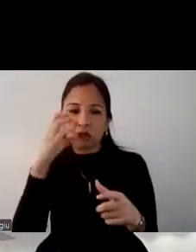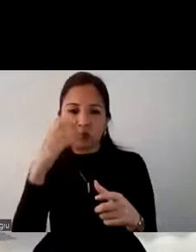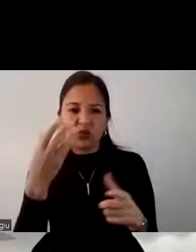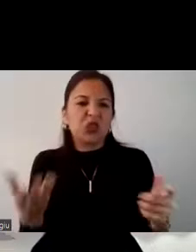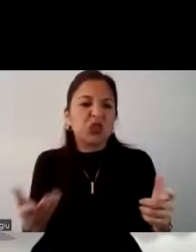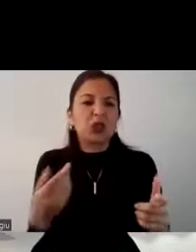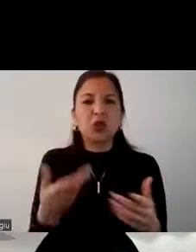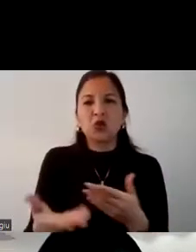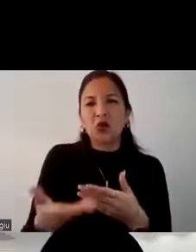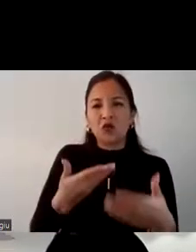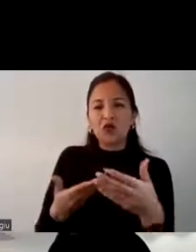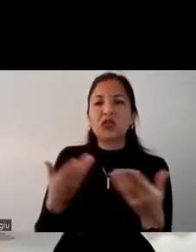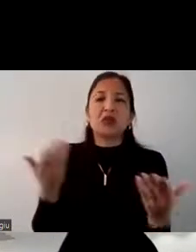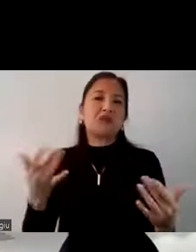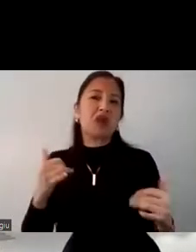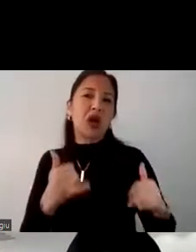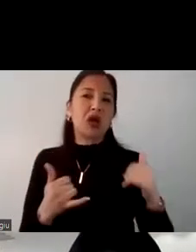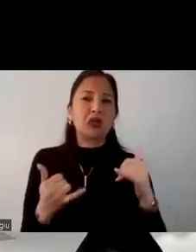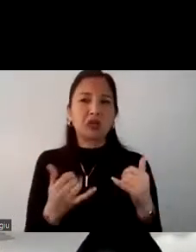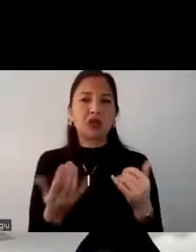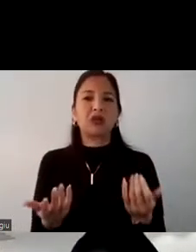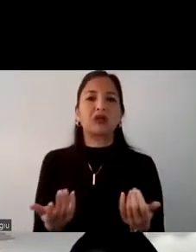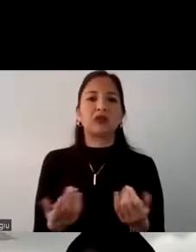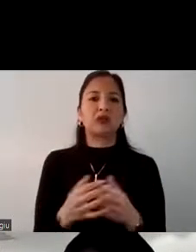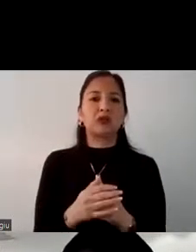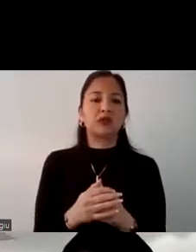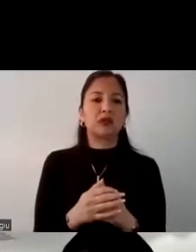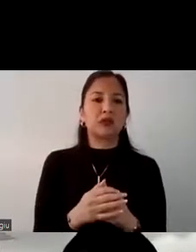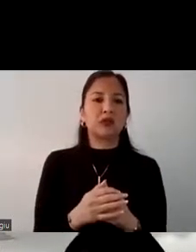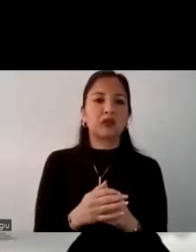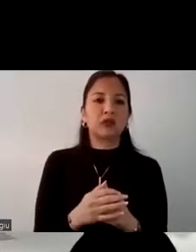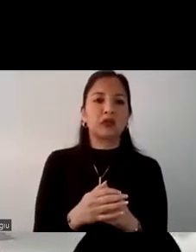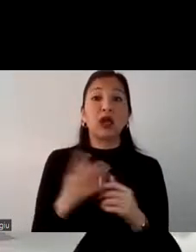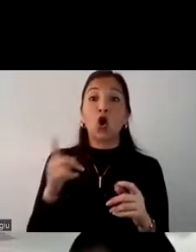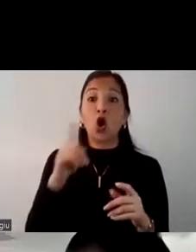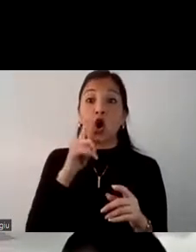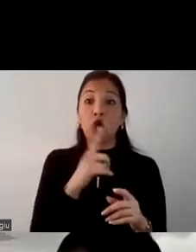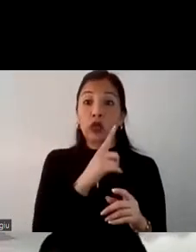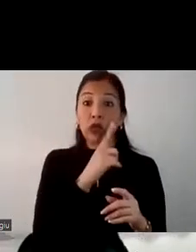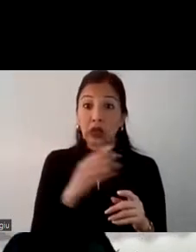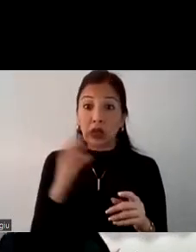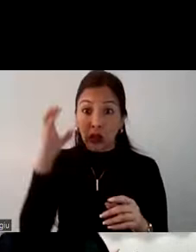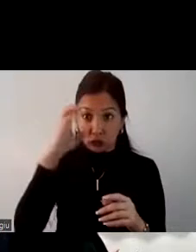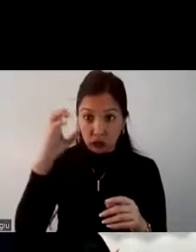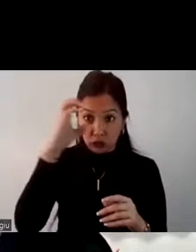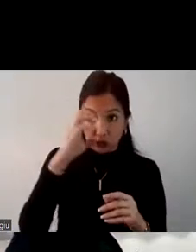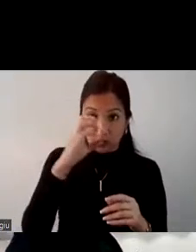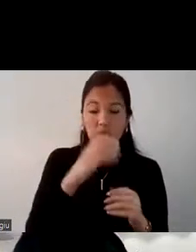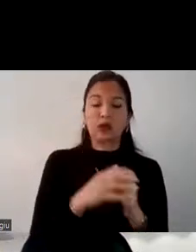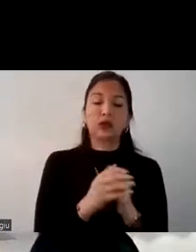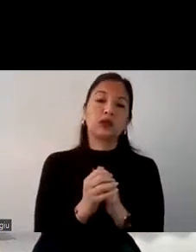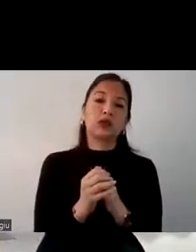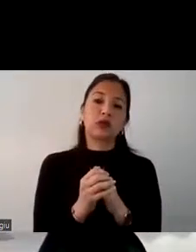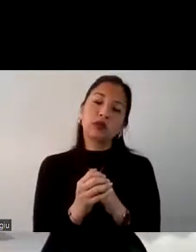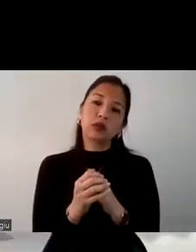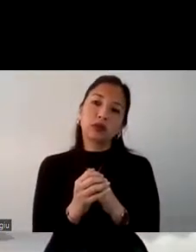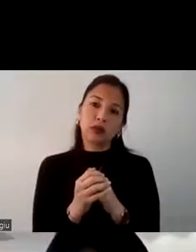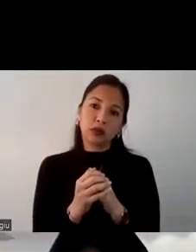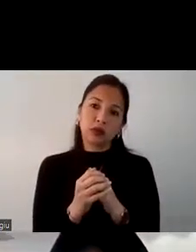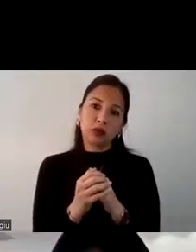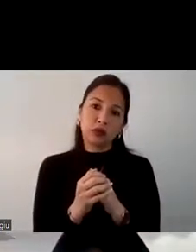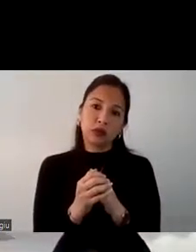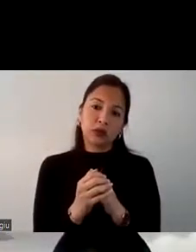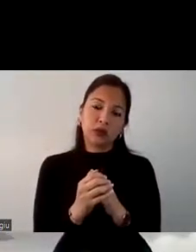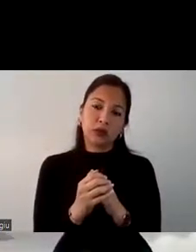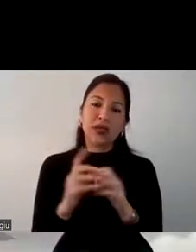actividades pueden realizar el tipo de hospedaje nuevamente vuelvo a señalar la importancia de la seguridad